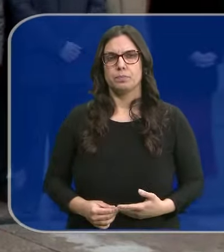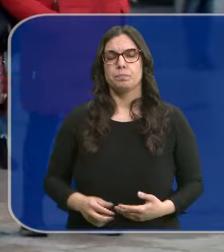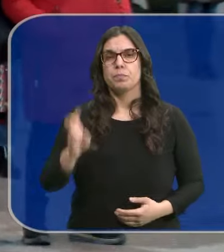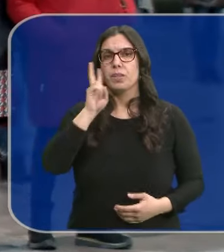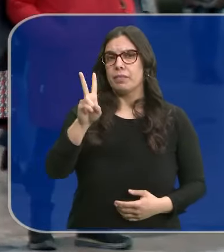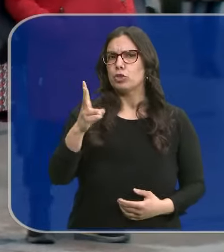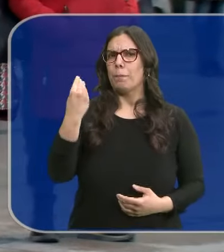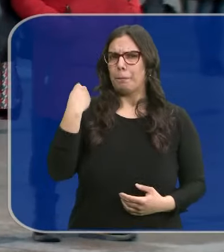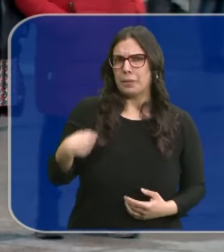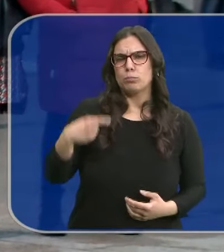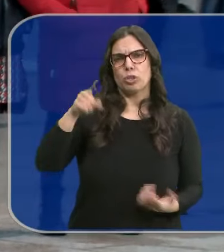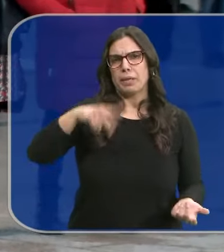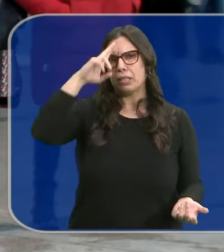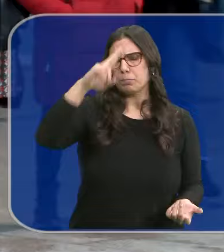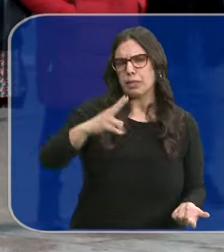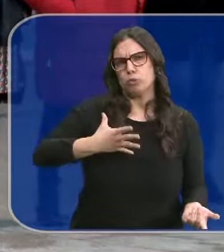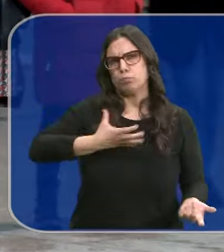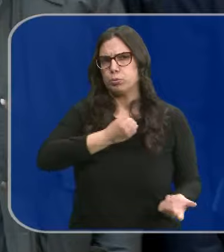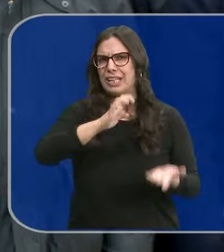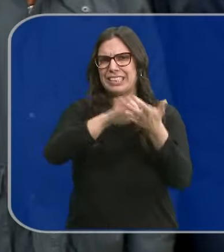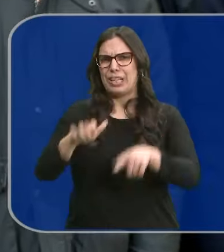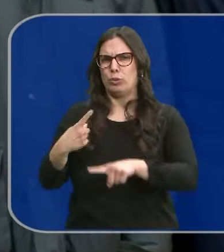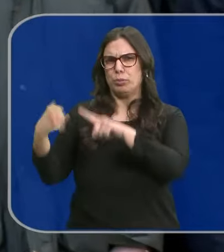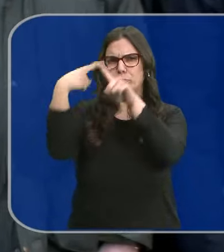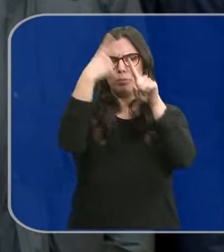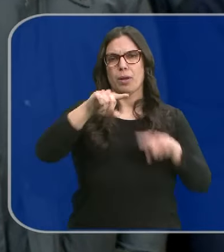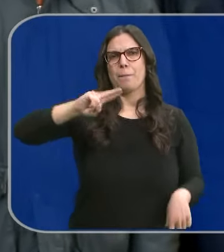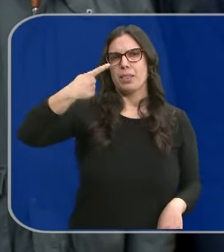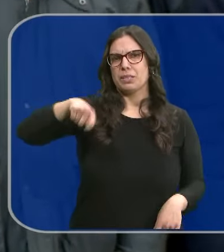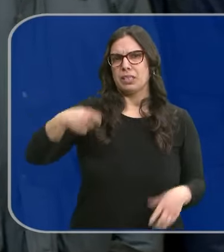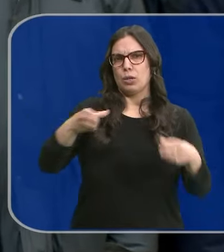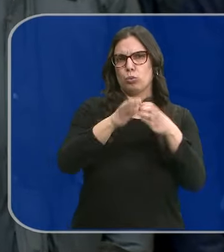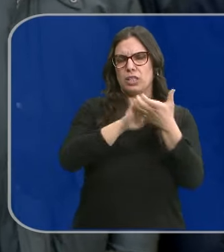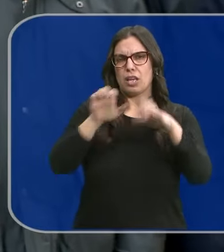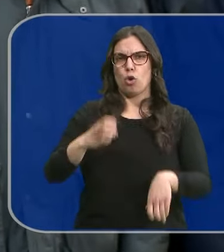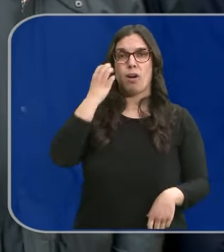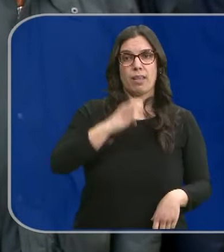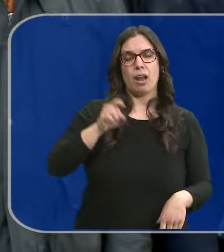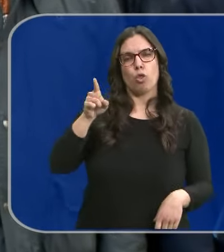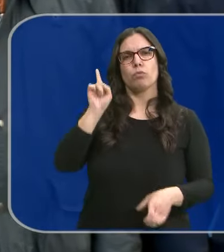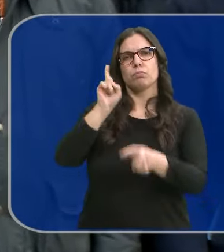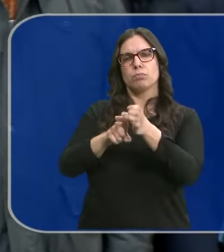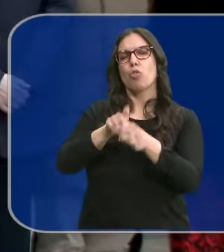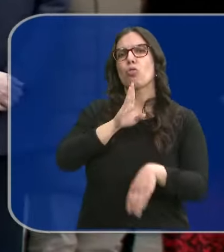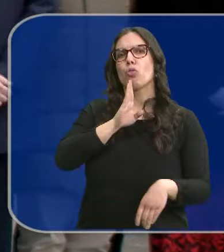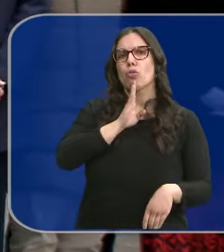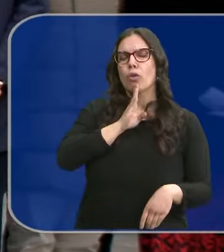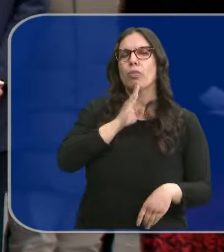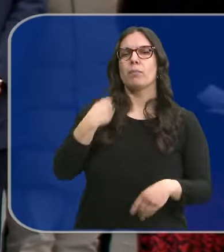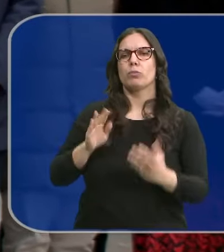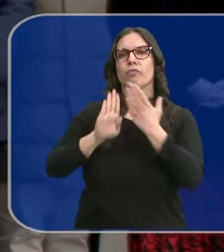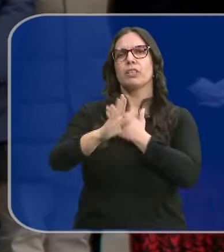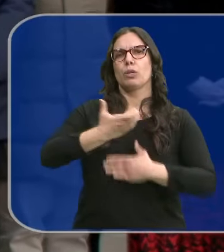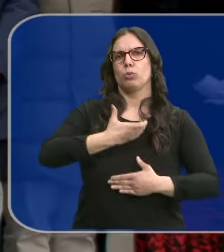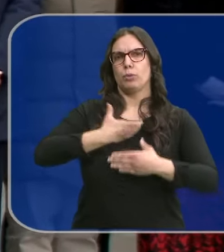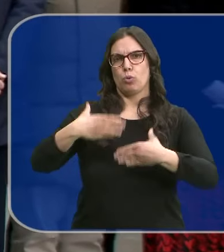Hemos visto los mismos gestos de respeto y aflicción en toda Castilla y León. El vicepresidente de la Junta, Juan García Gallardo, se ha sumado al minuto de silencio frente al